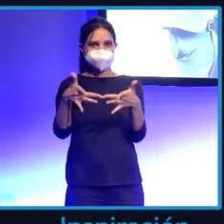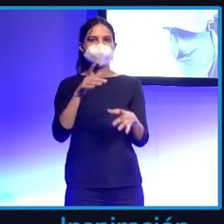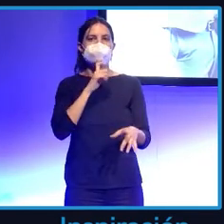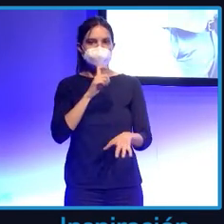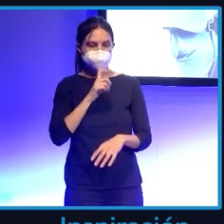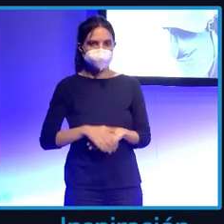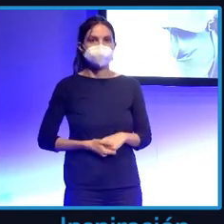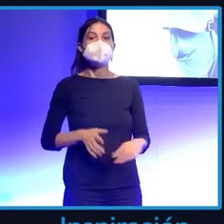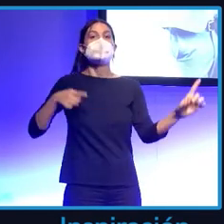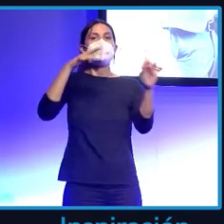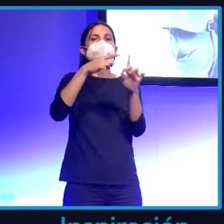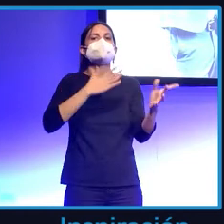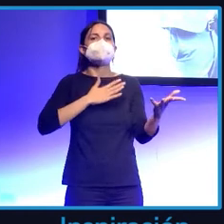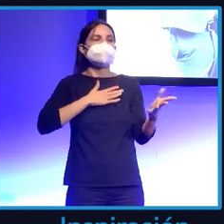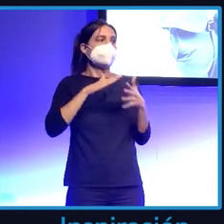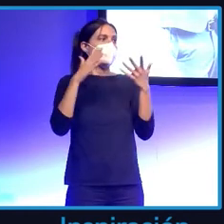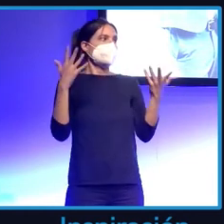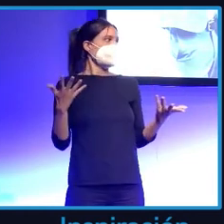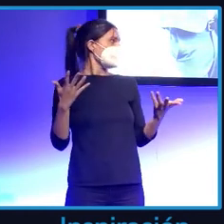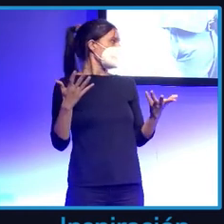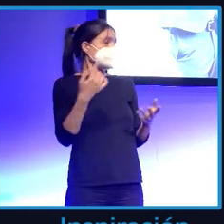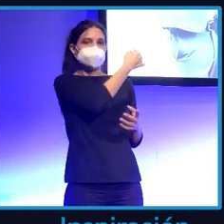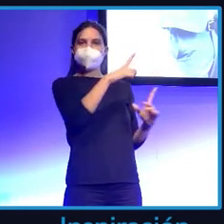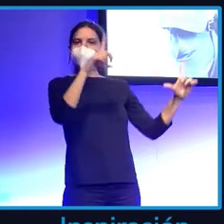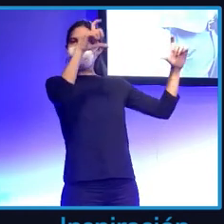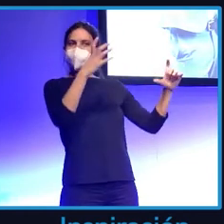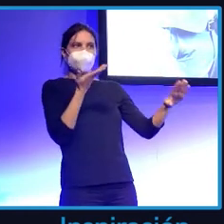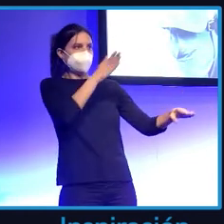Mi objetivo, pues aparte de ver esta pedazo de foto que me hice,